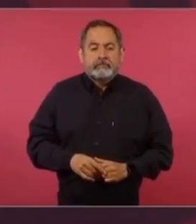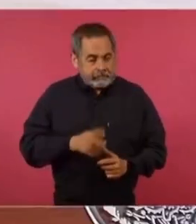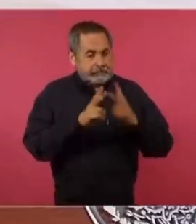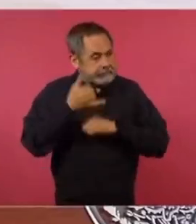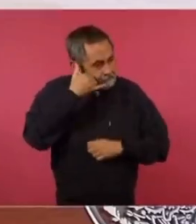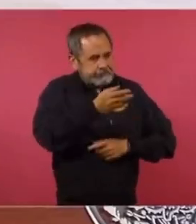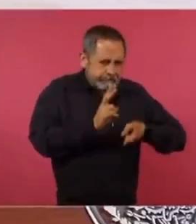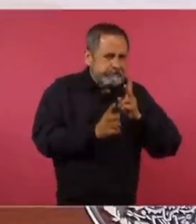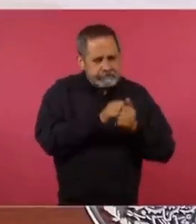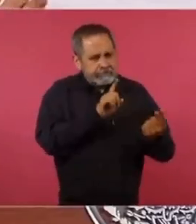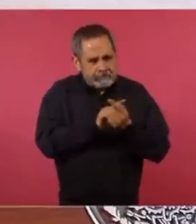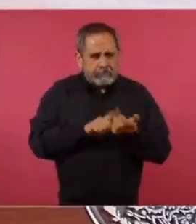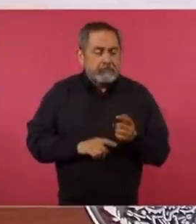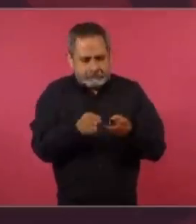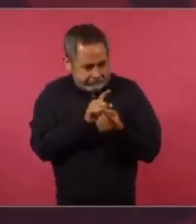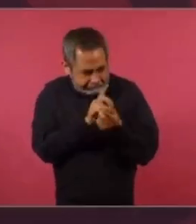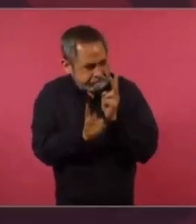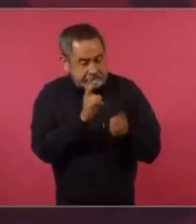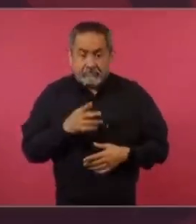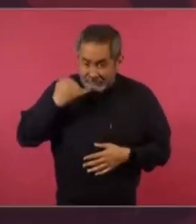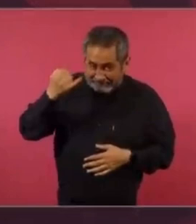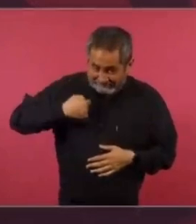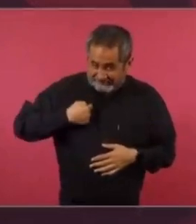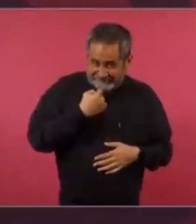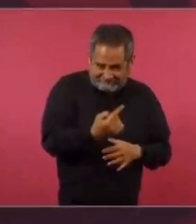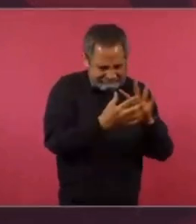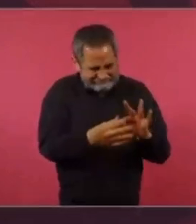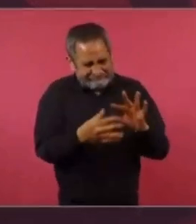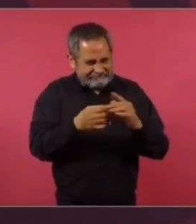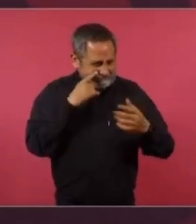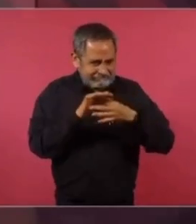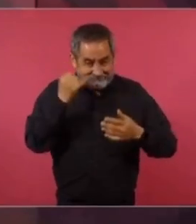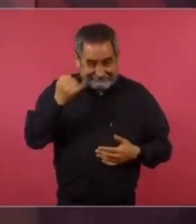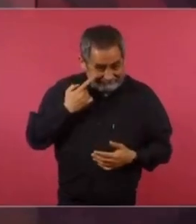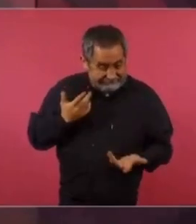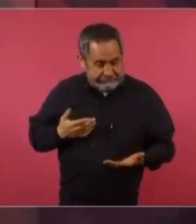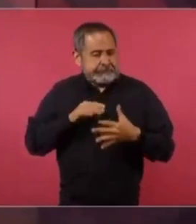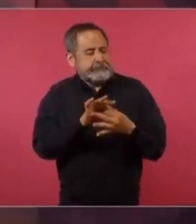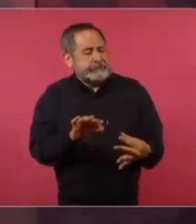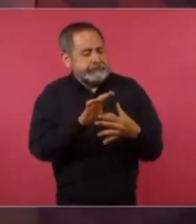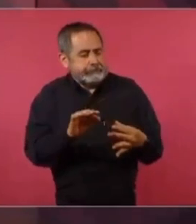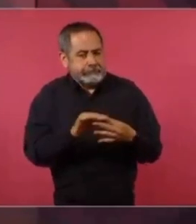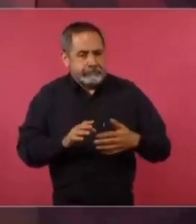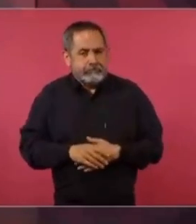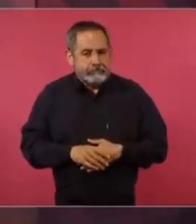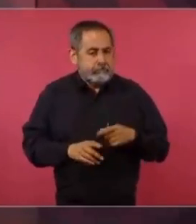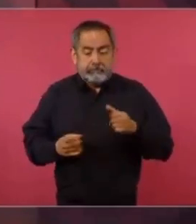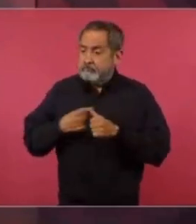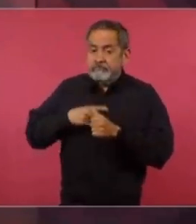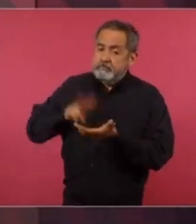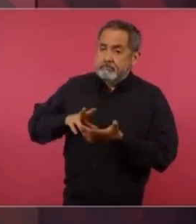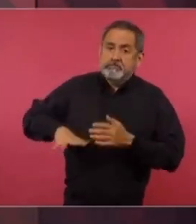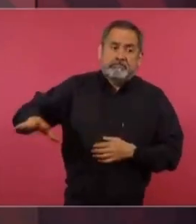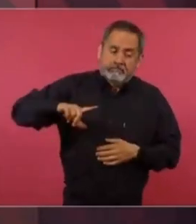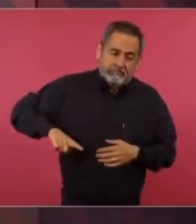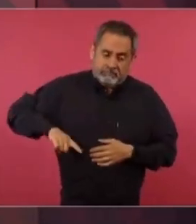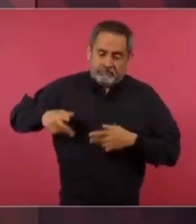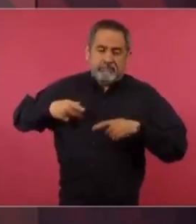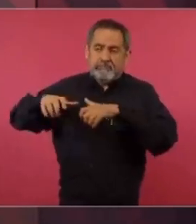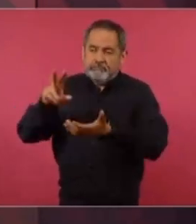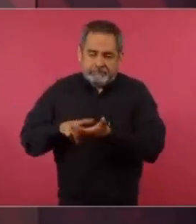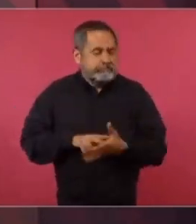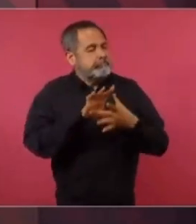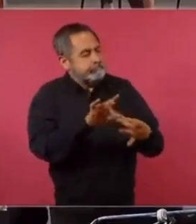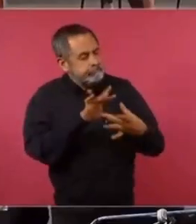Y hablo con los dos, uno por uno. Imagínense lo que significa esto. Poner por delante el interés general. Yo tengo